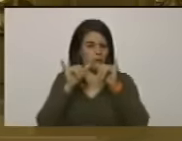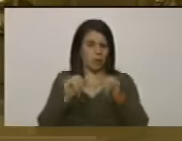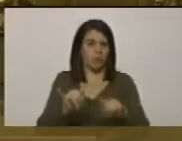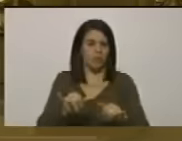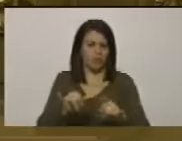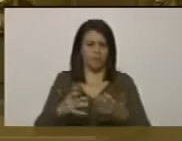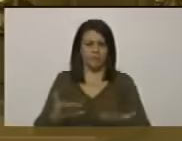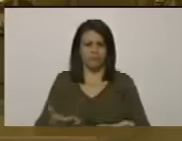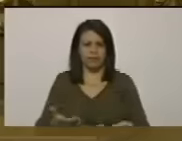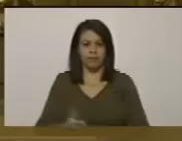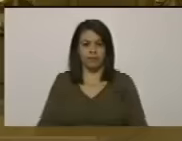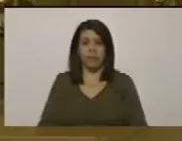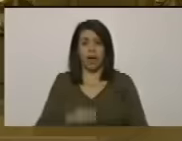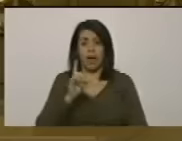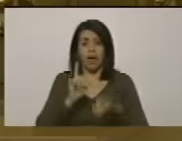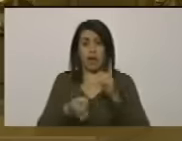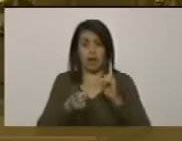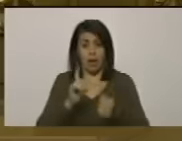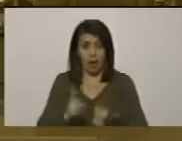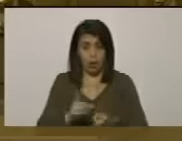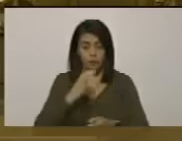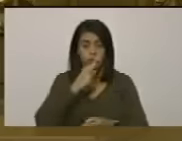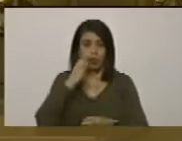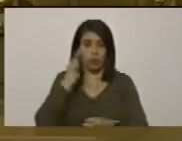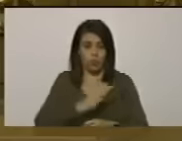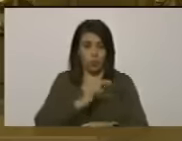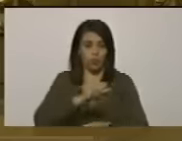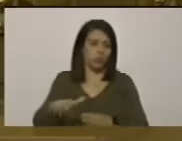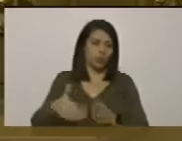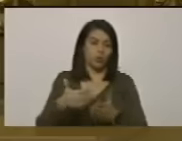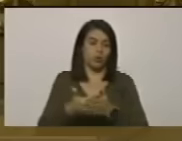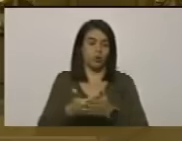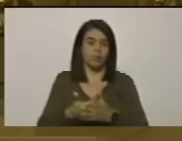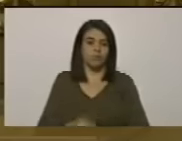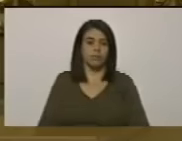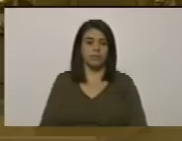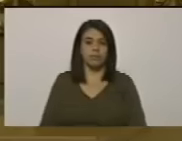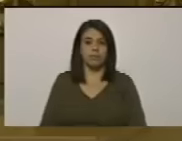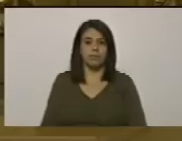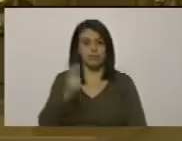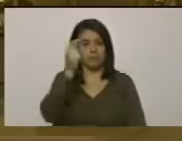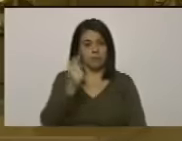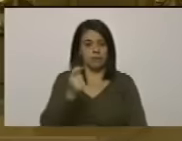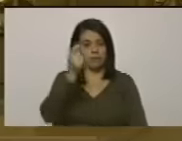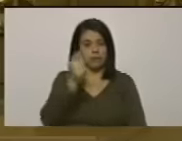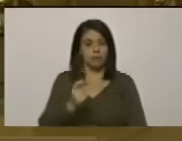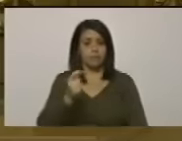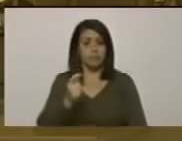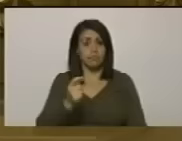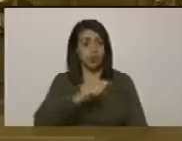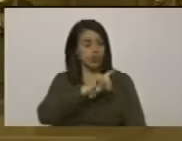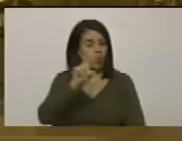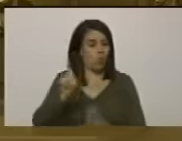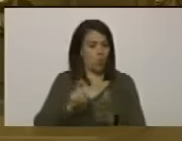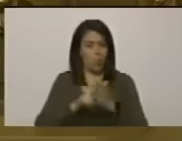y de dar de algo que estamos convencidos todos los diputados sin excepción